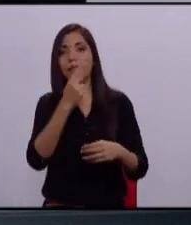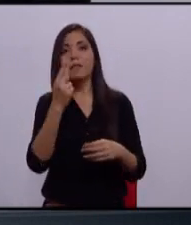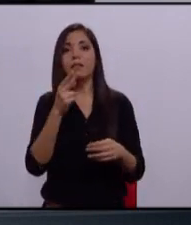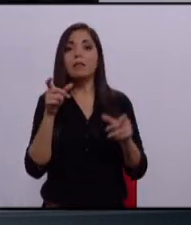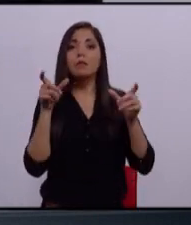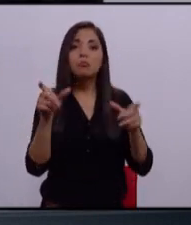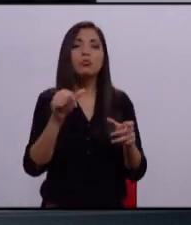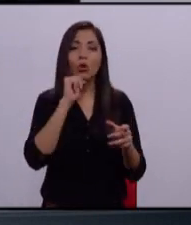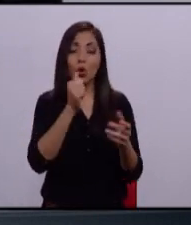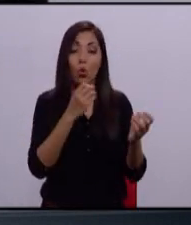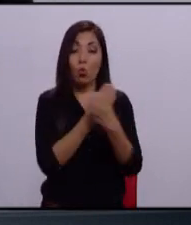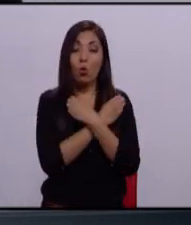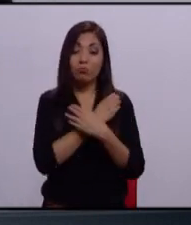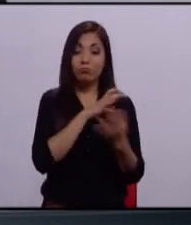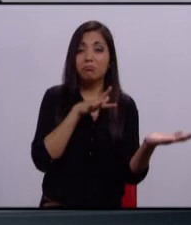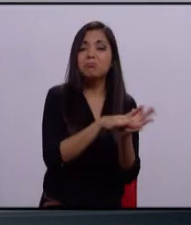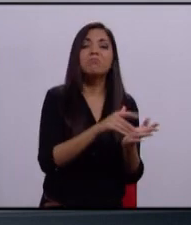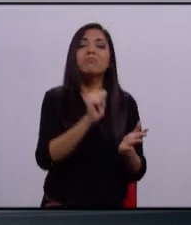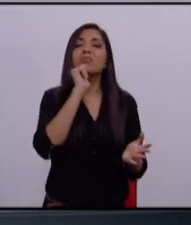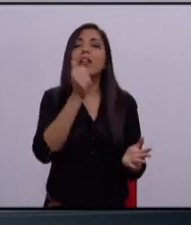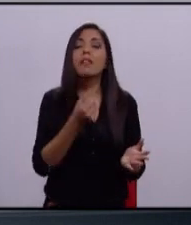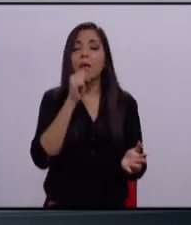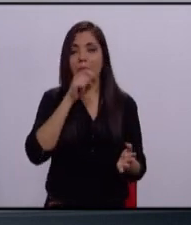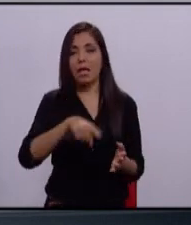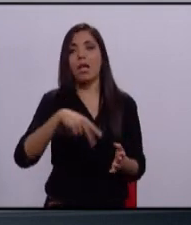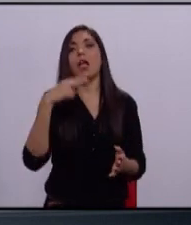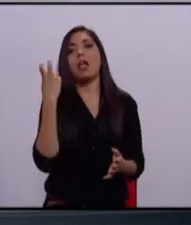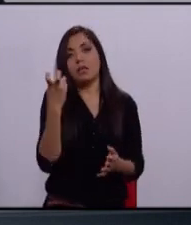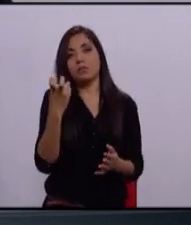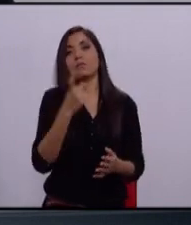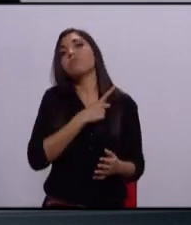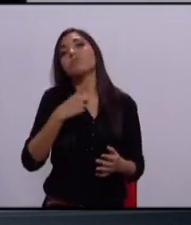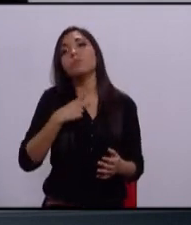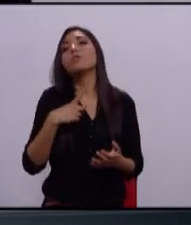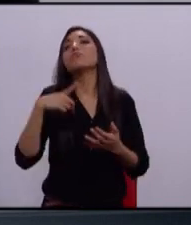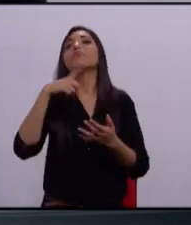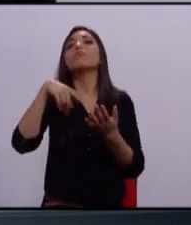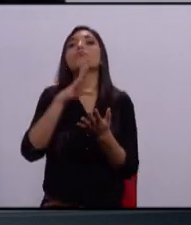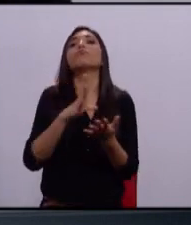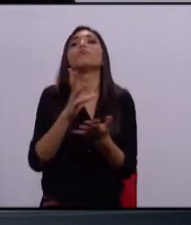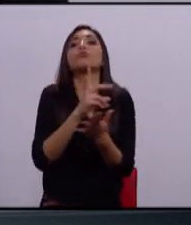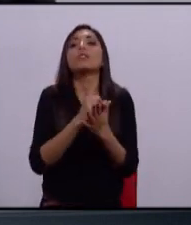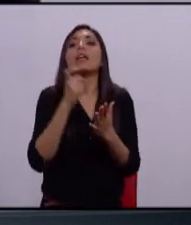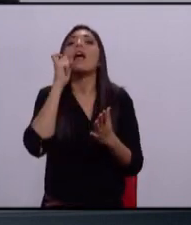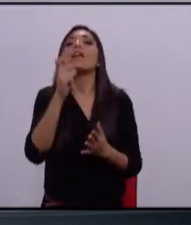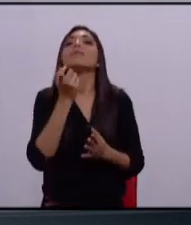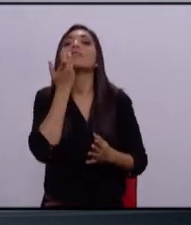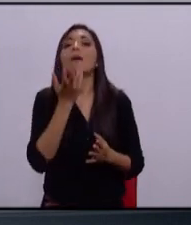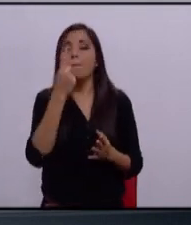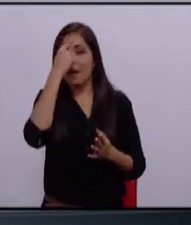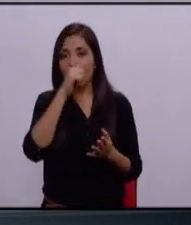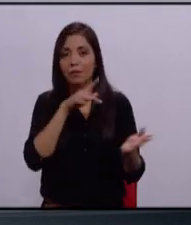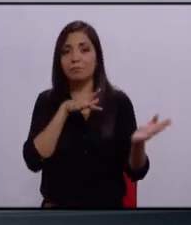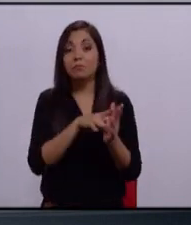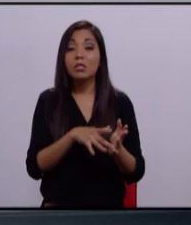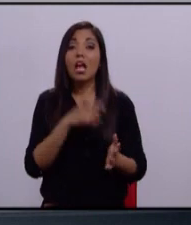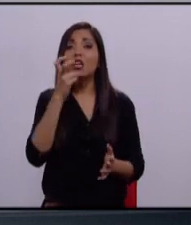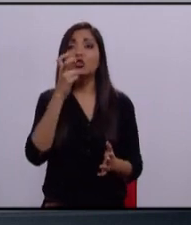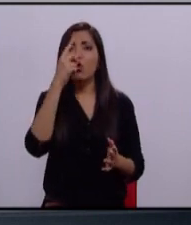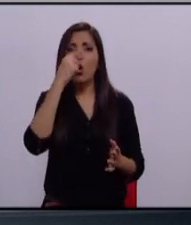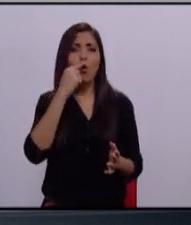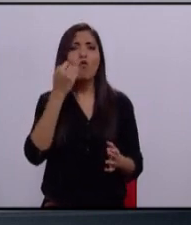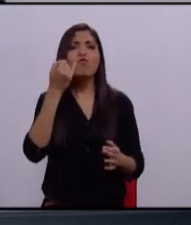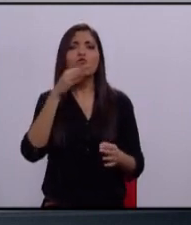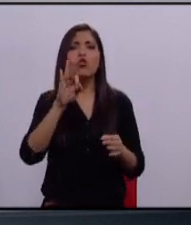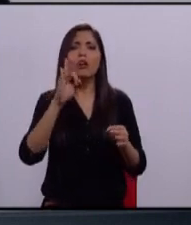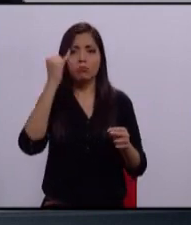la invirtieron en educación y eso debe de generar que la ciudadanía se dé cuenta quién los quiere gobernar. Este modelo funcionó en el Distrito Federal, este